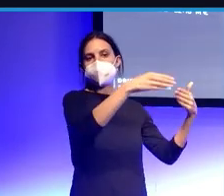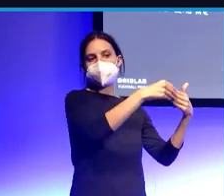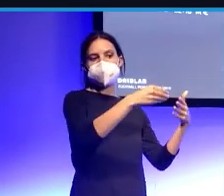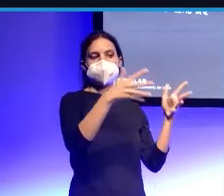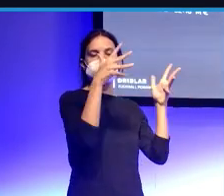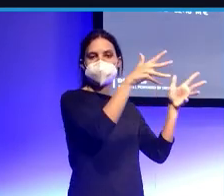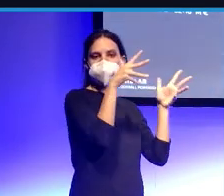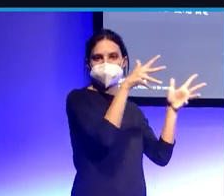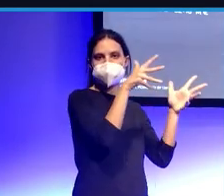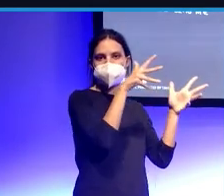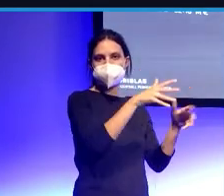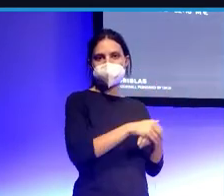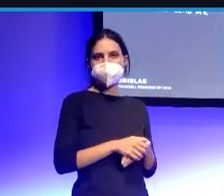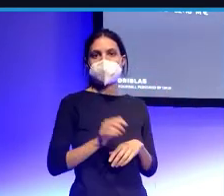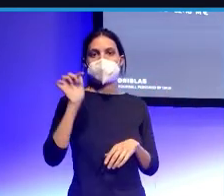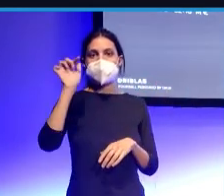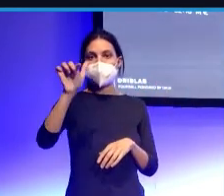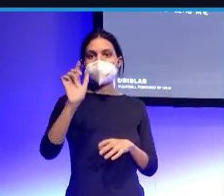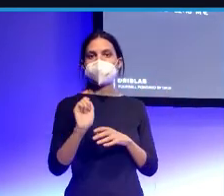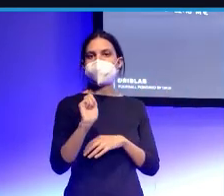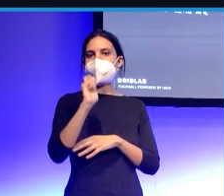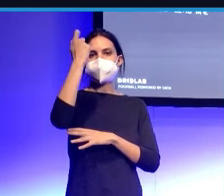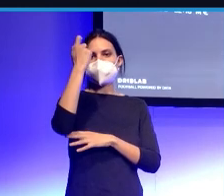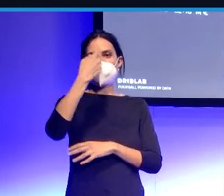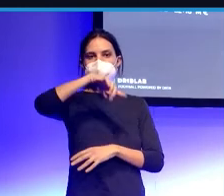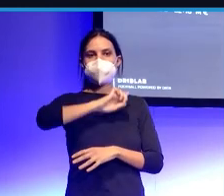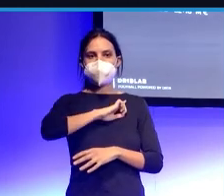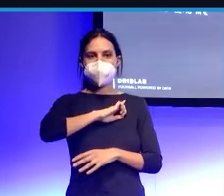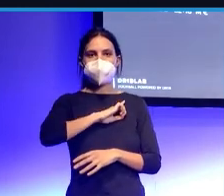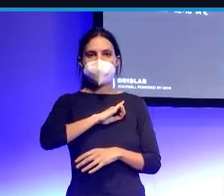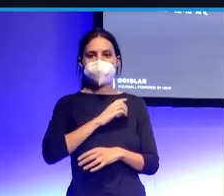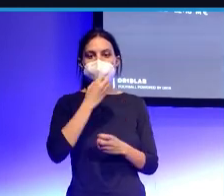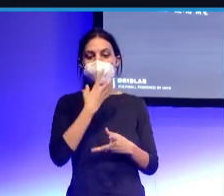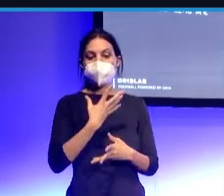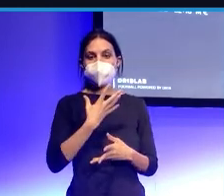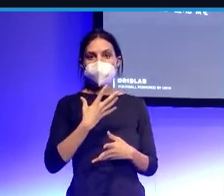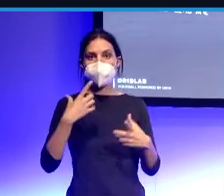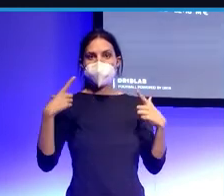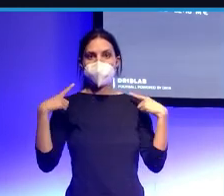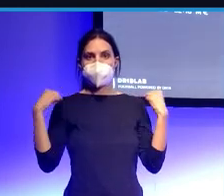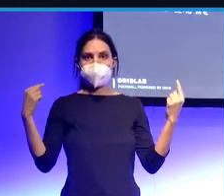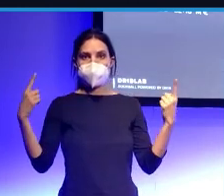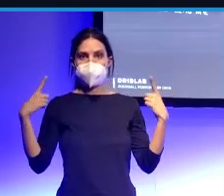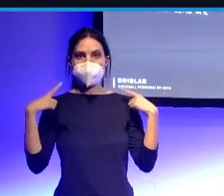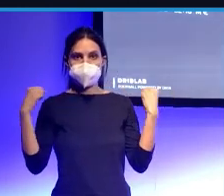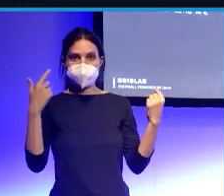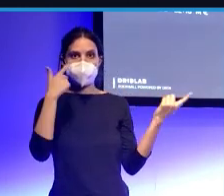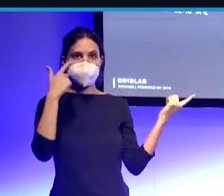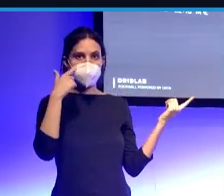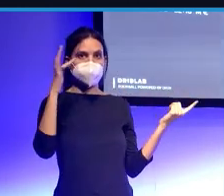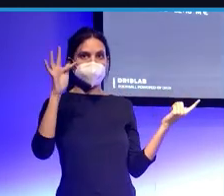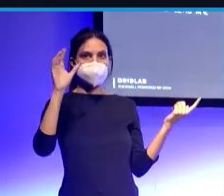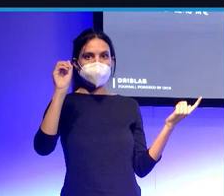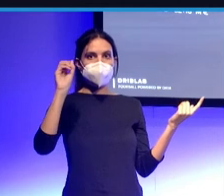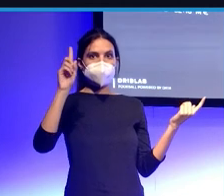¿no? Este es uno de nuestros casos de éxito en el que, bueno, el Betis vende a Fabian Ruiz, ¿no? Que hace un gran año